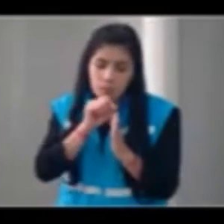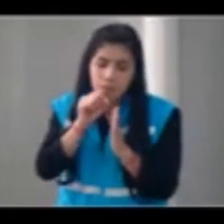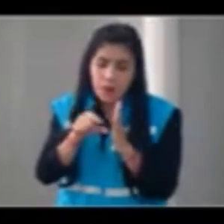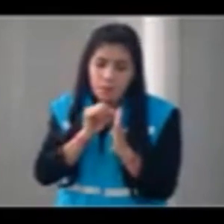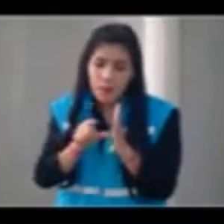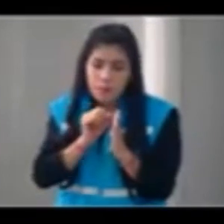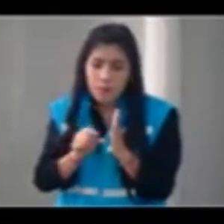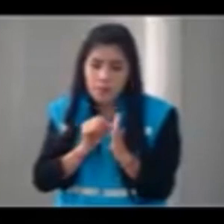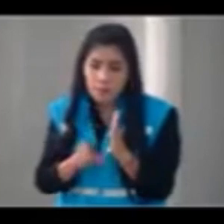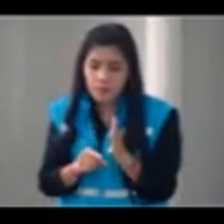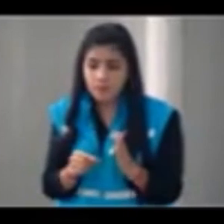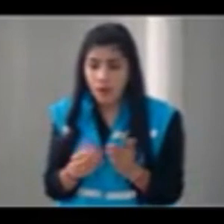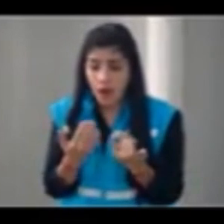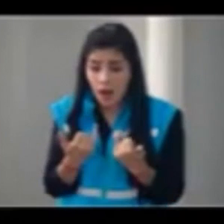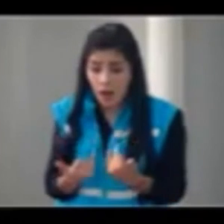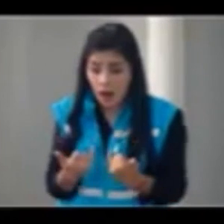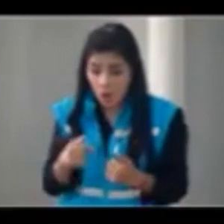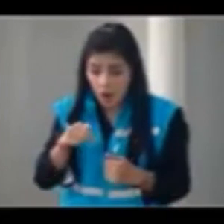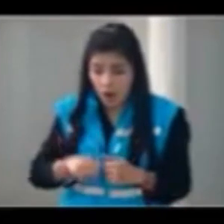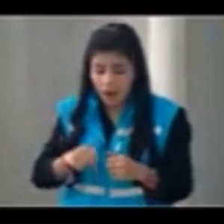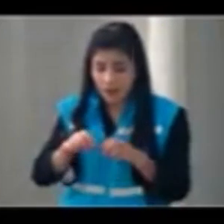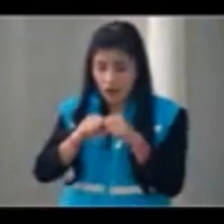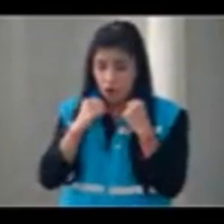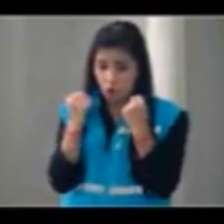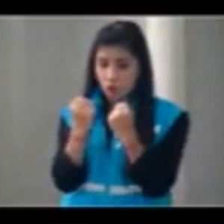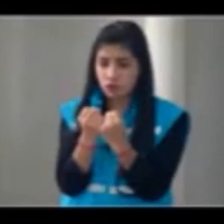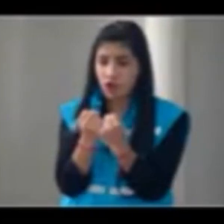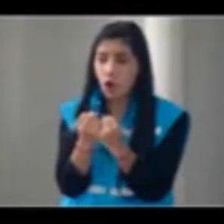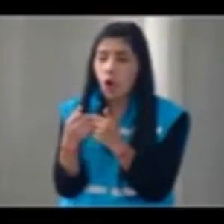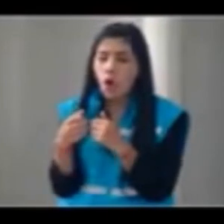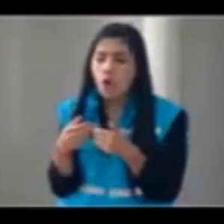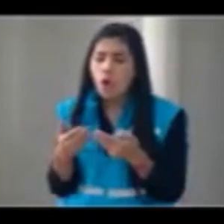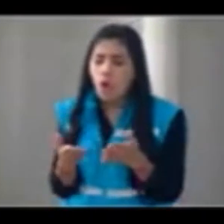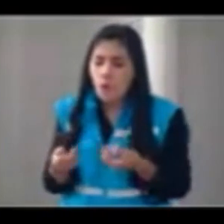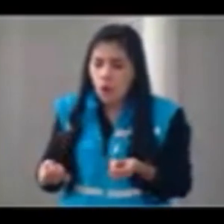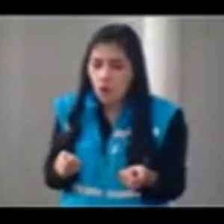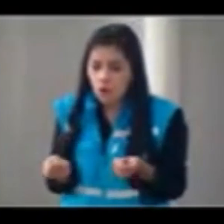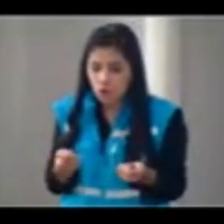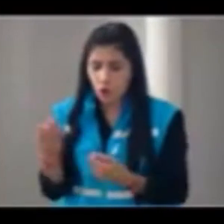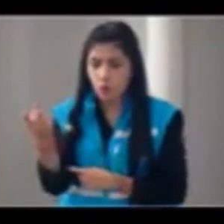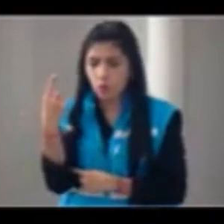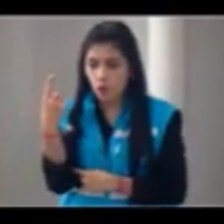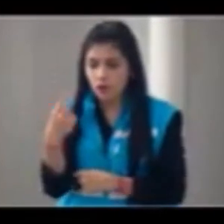nuestra tarea en el Consejo es básicamente hacer control político y hacer control político implica